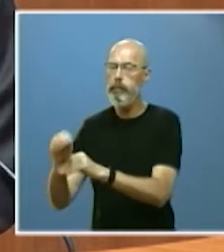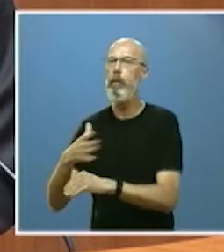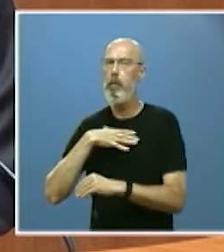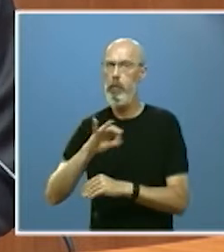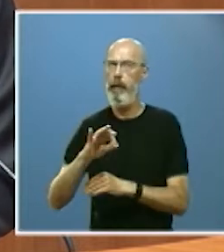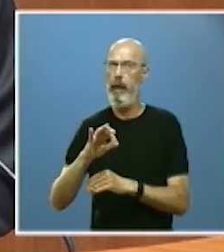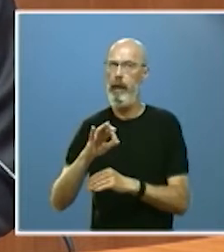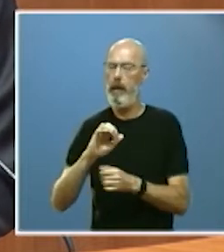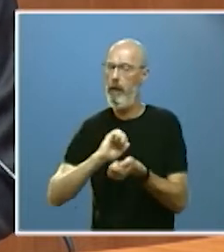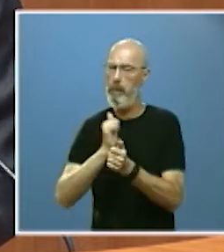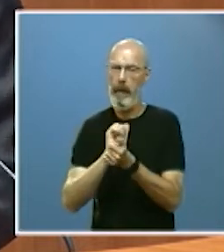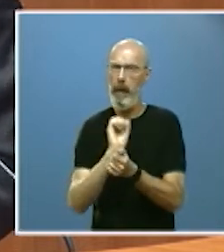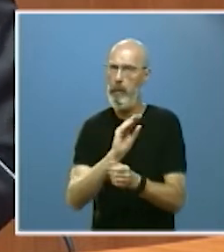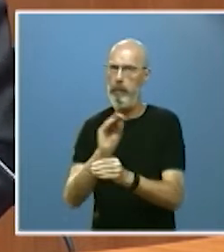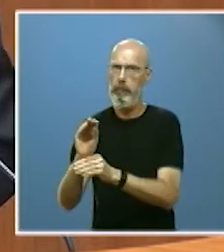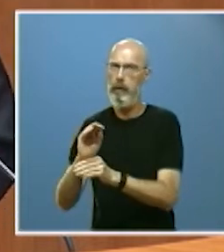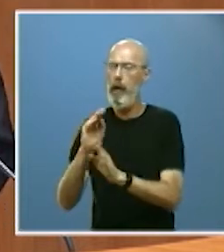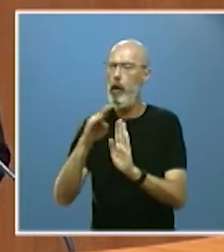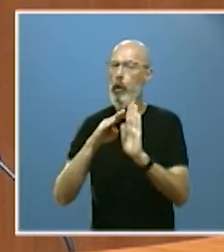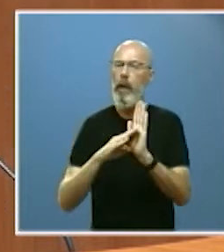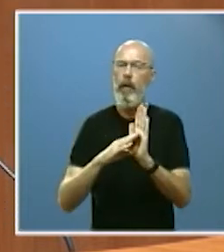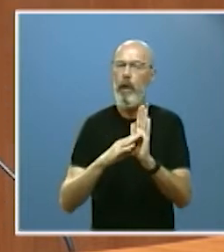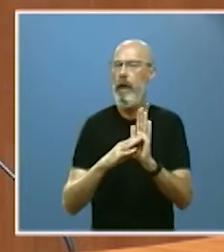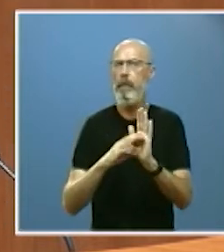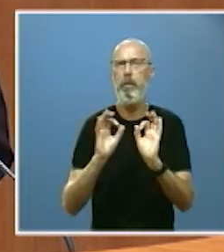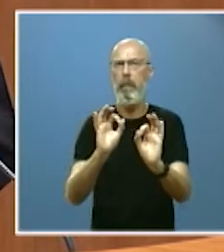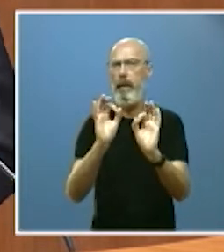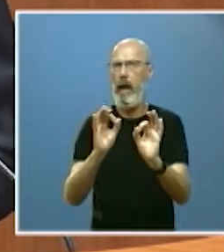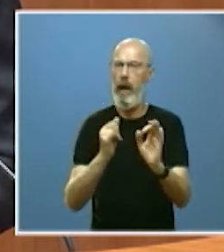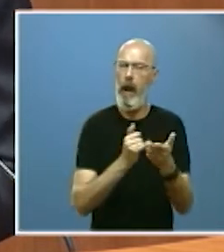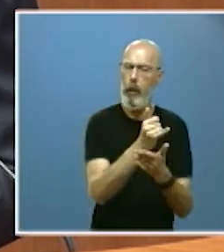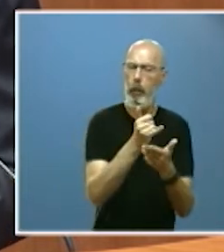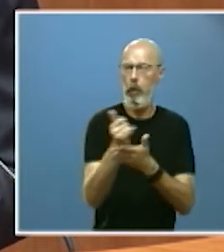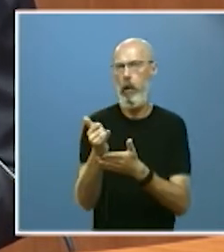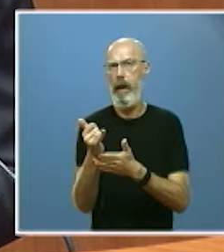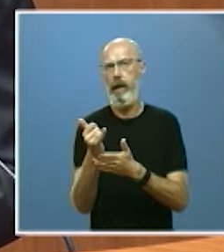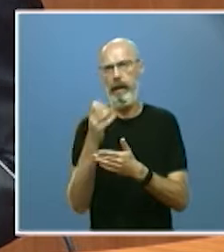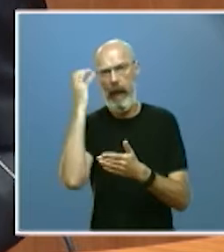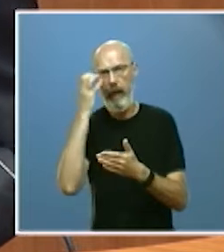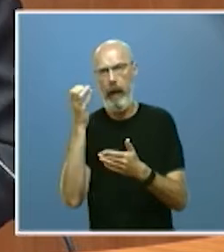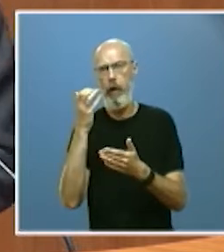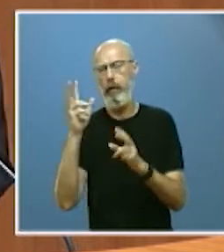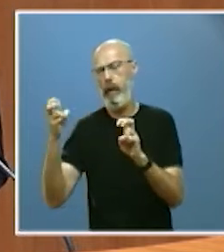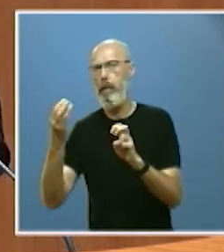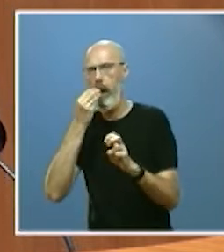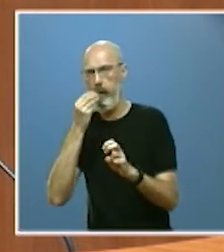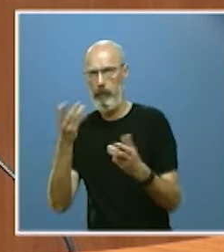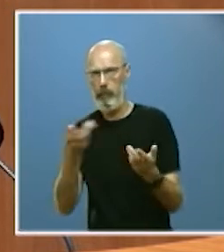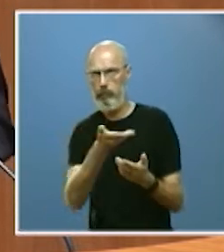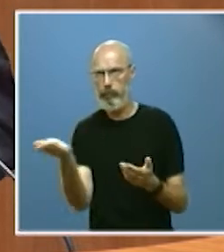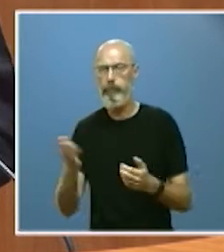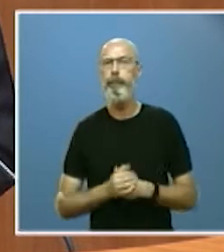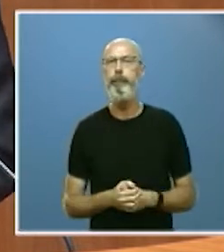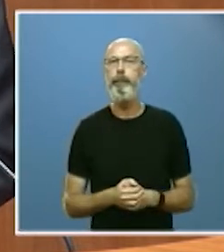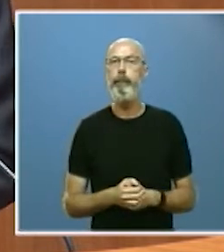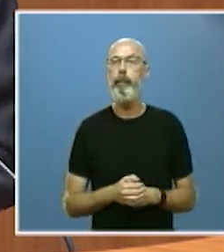muy especiales a nuestros agricultores y ganaderos y a la industria agroalimentaria. Por último el conjunto